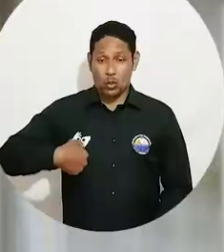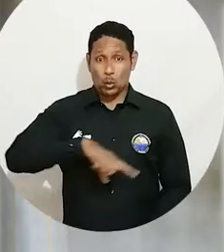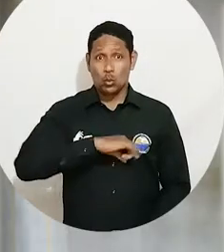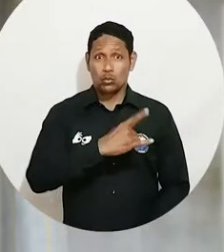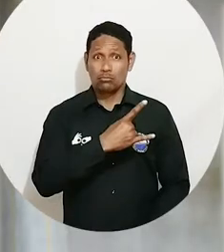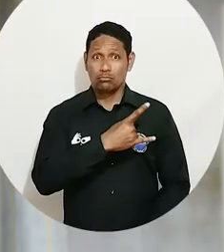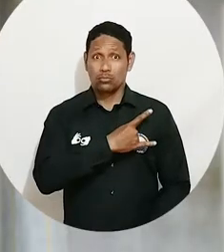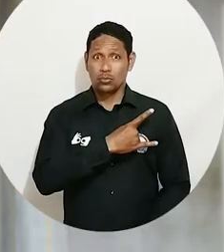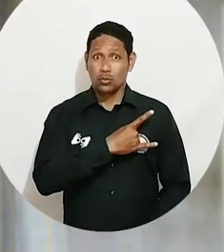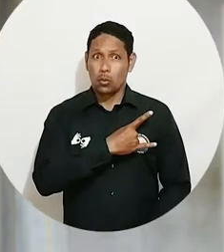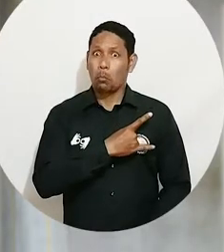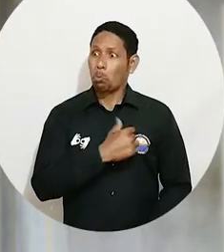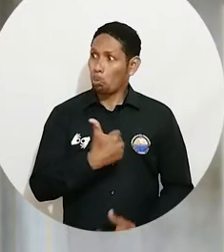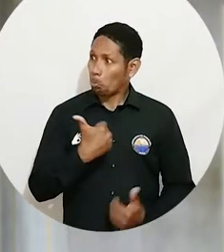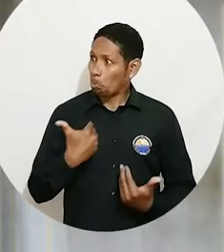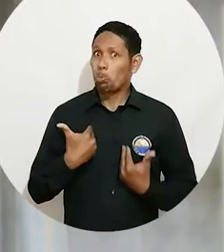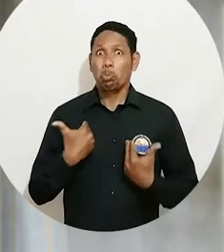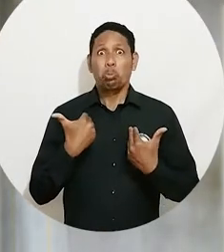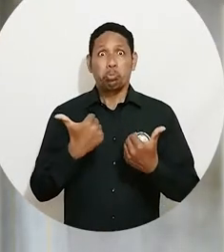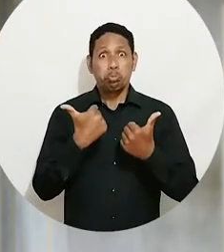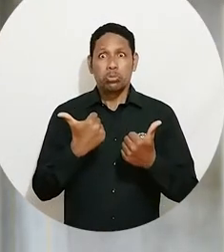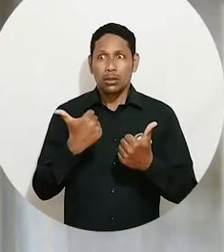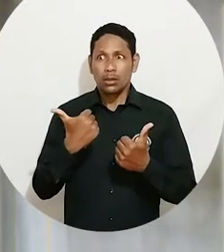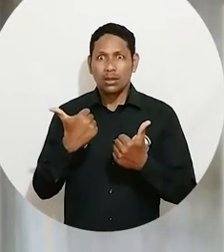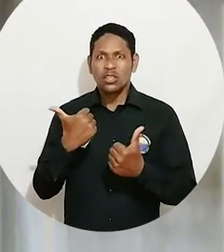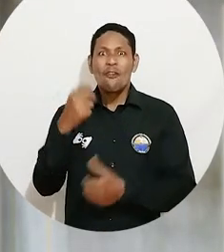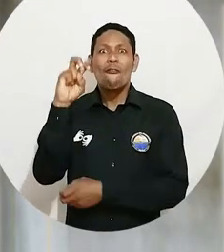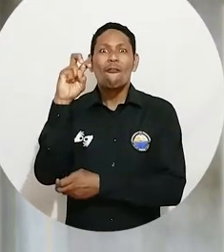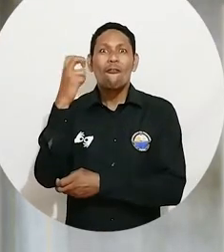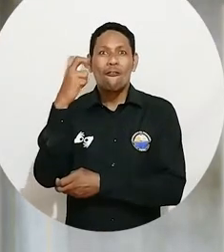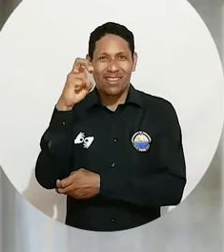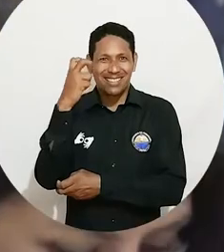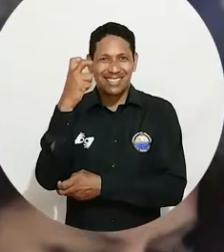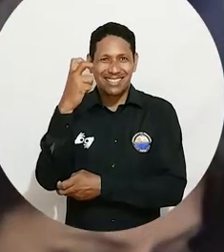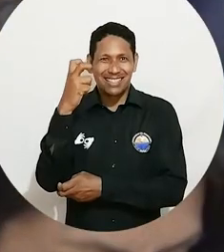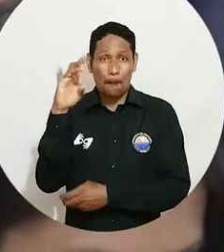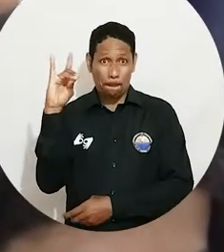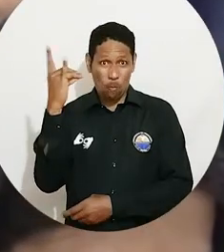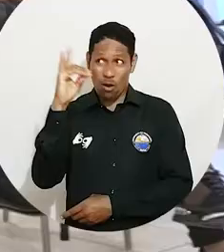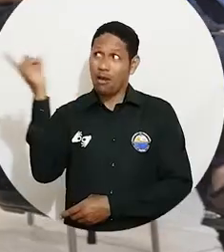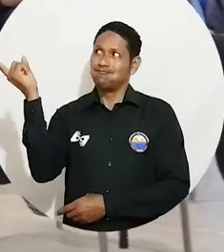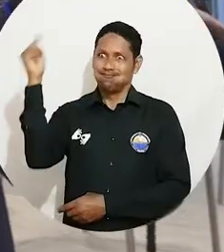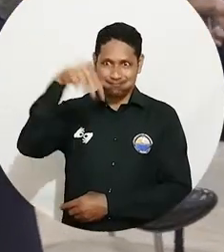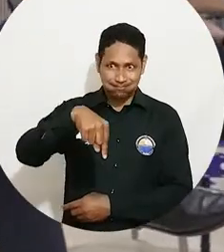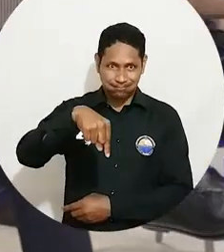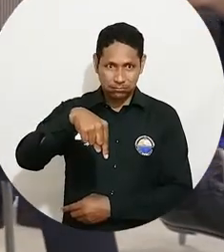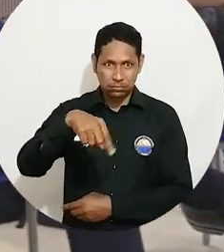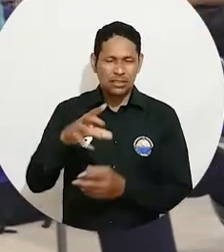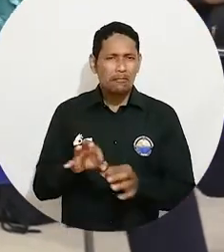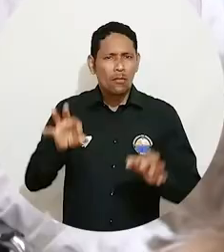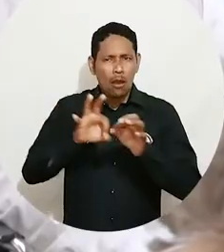Para nosotros como universidad es muy placentero haber recibido la visita de funcionarios de la Fiscalía General de la República de Bolivia